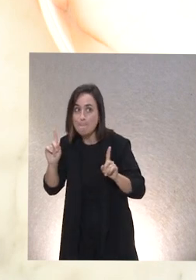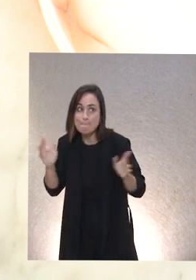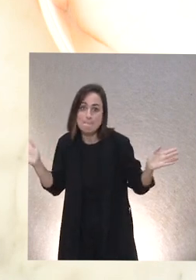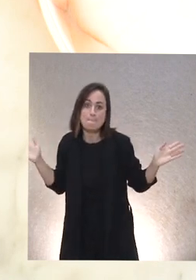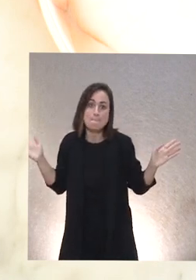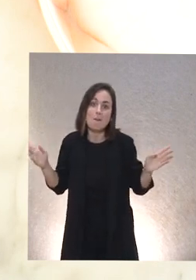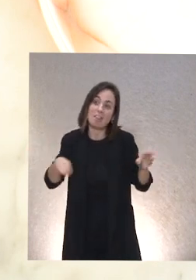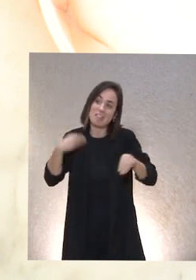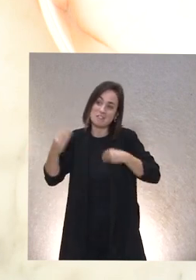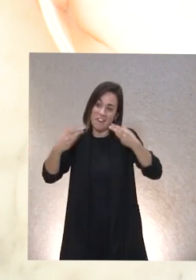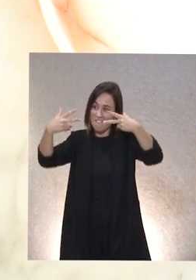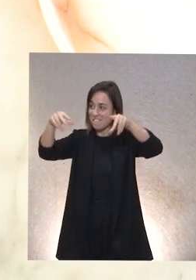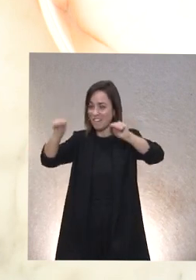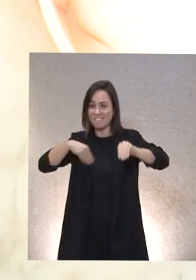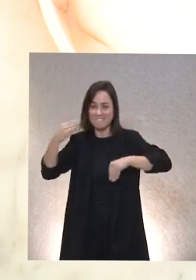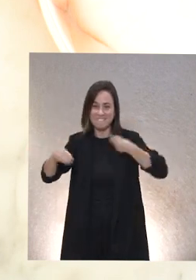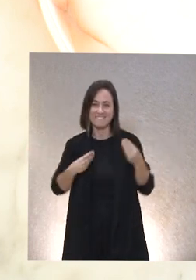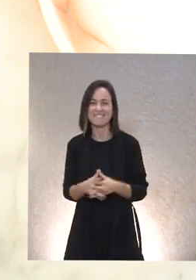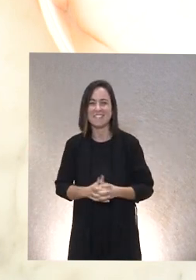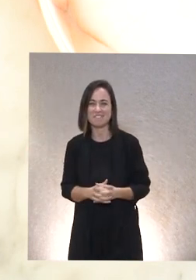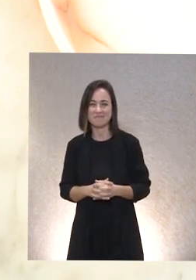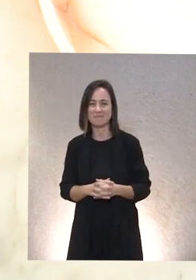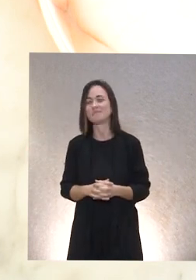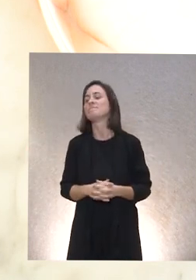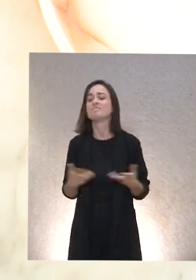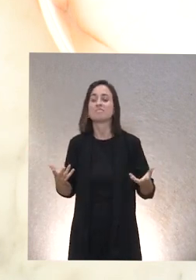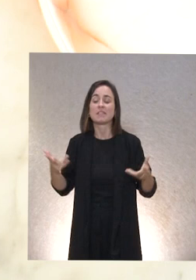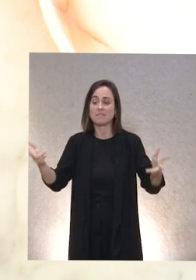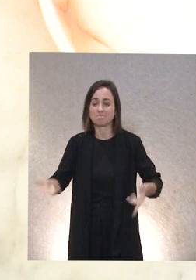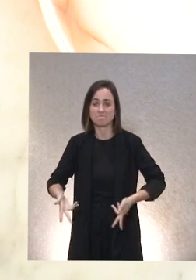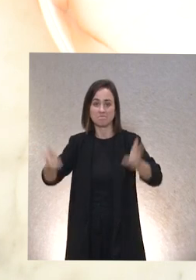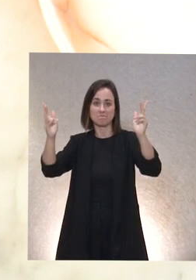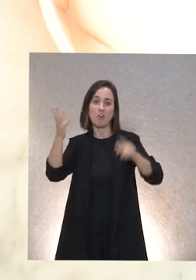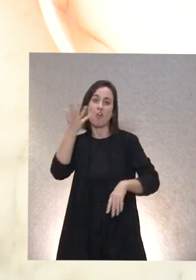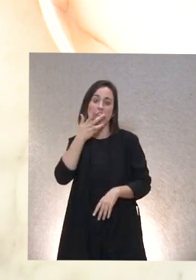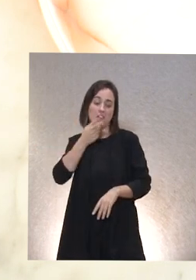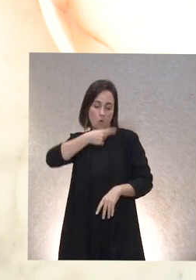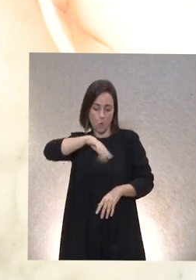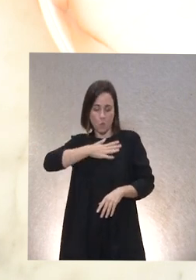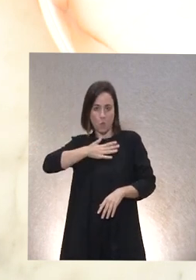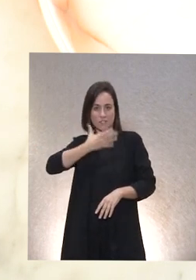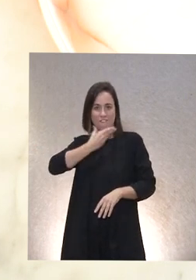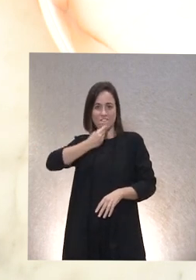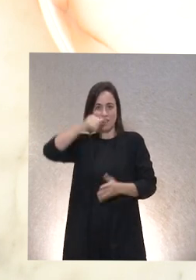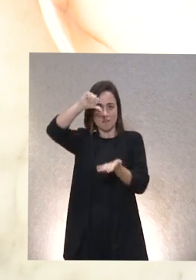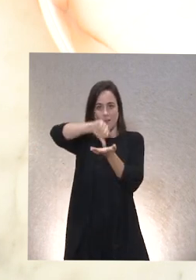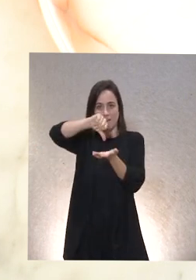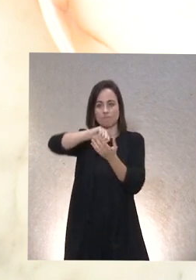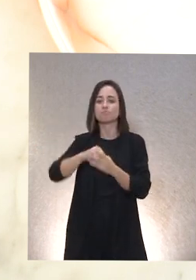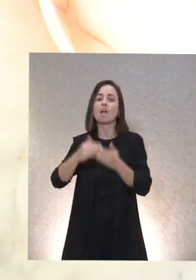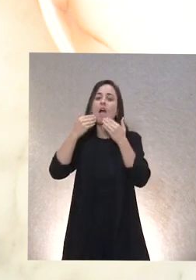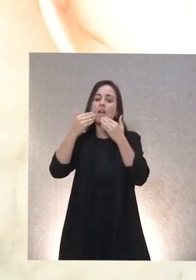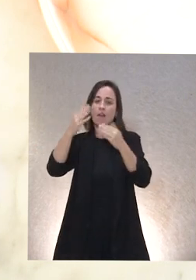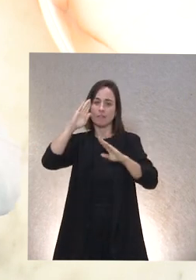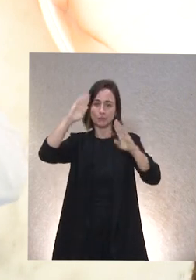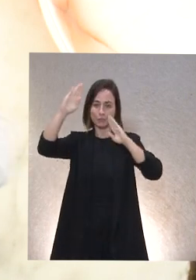disfrutar cuando se acabe para que podáis conocer nuestra bella ciudad muchísimas gracias y